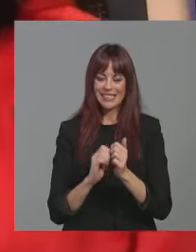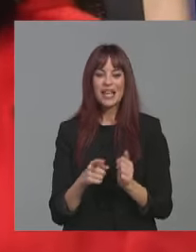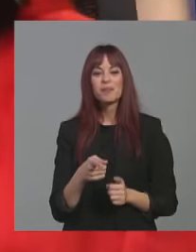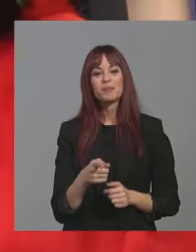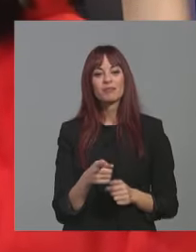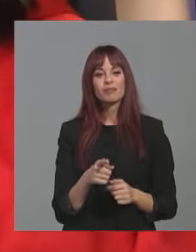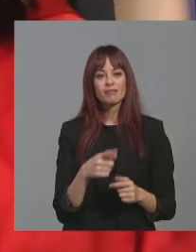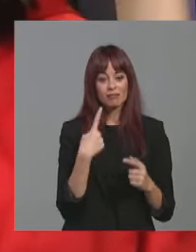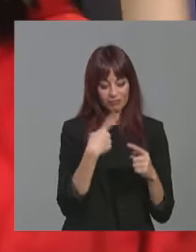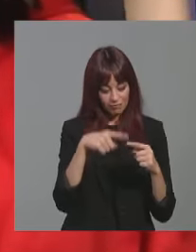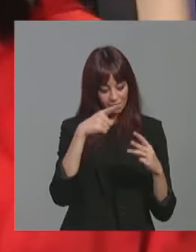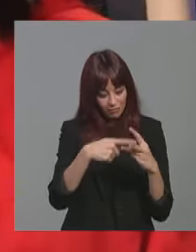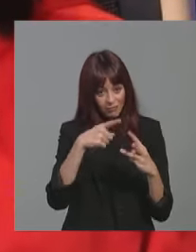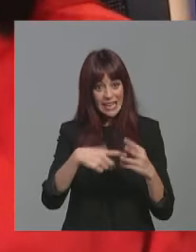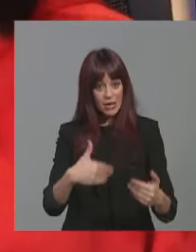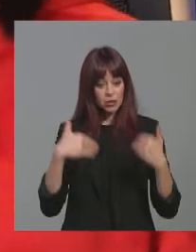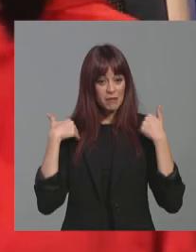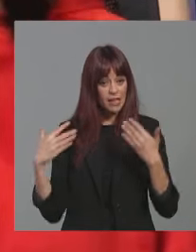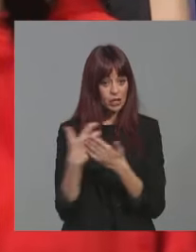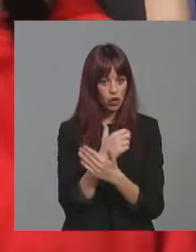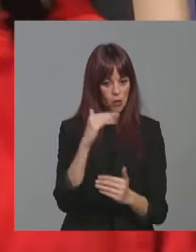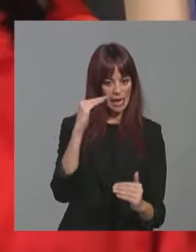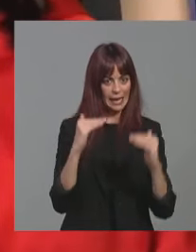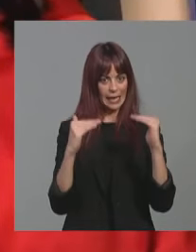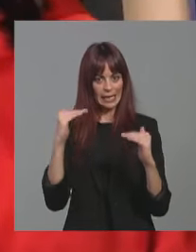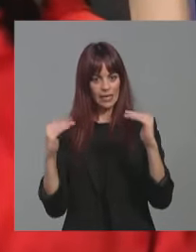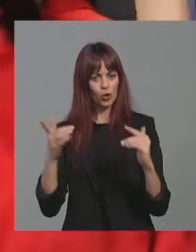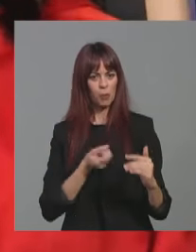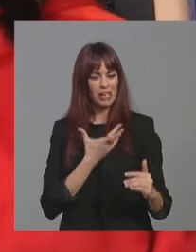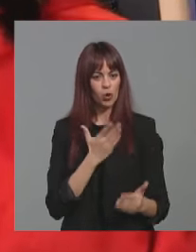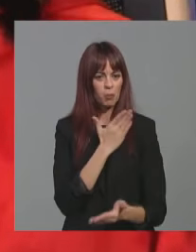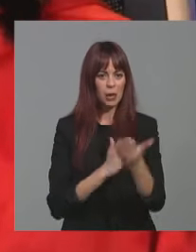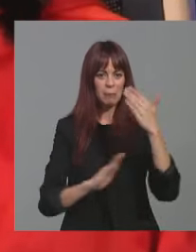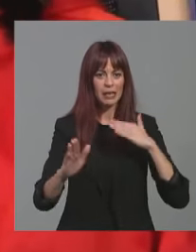todas estas responsabilidades y mantener la pasión por el karate?